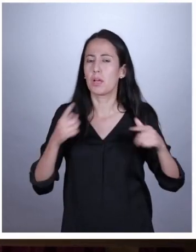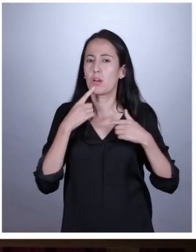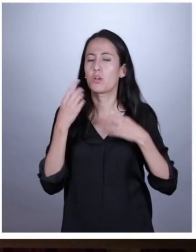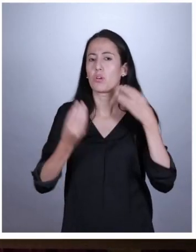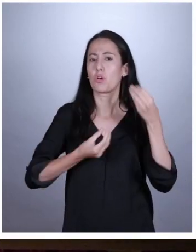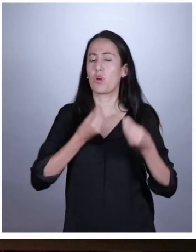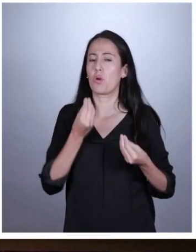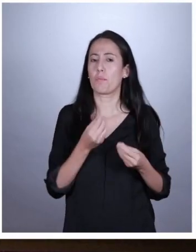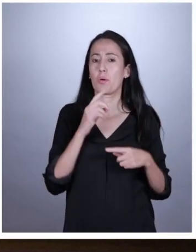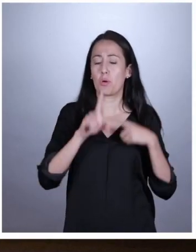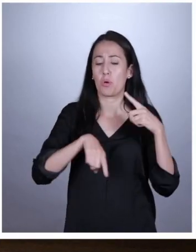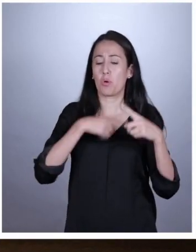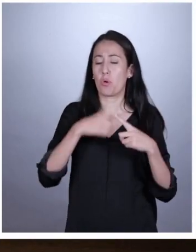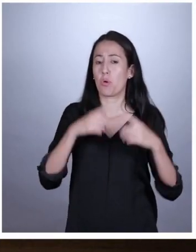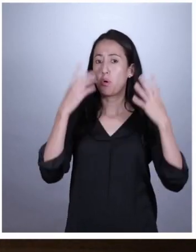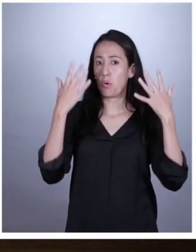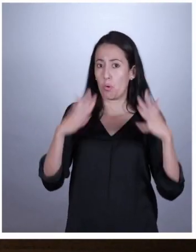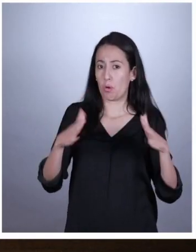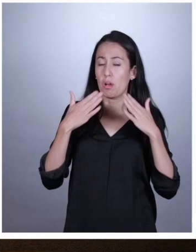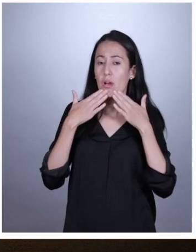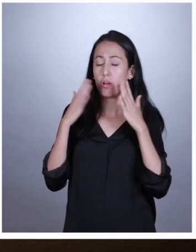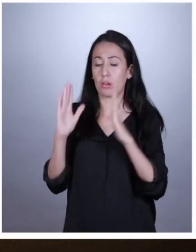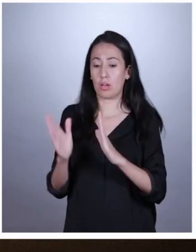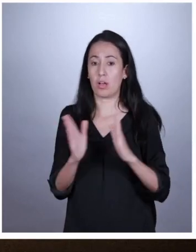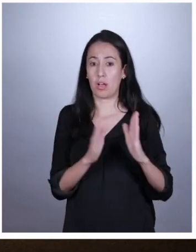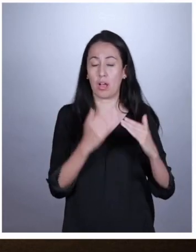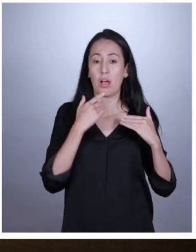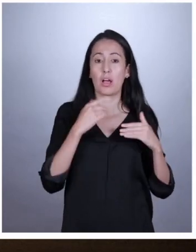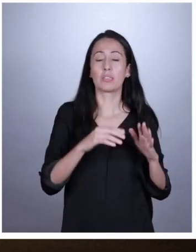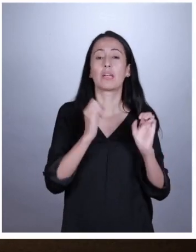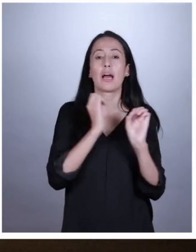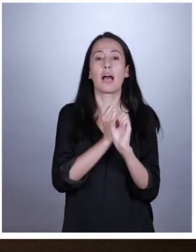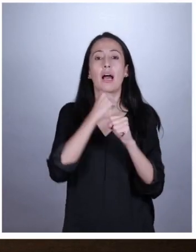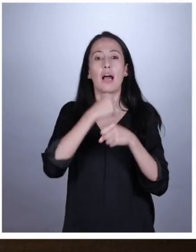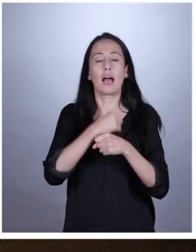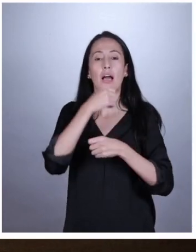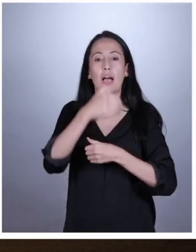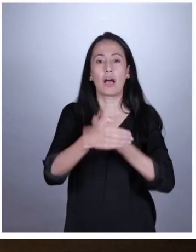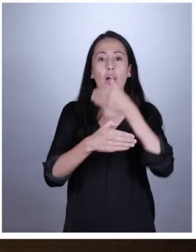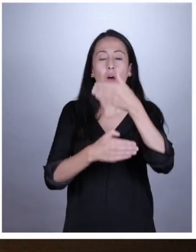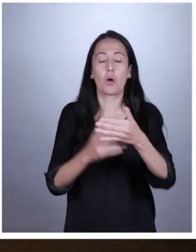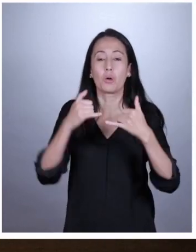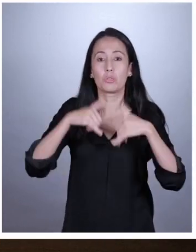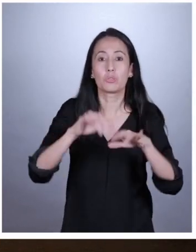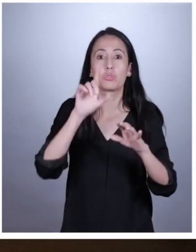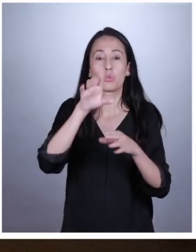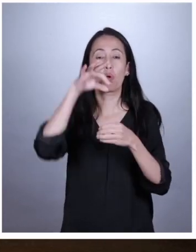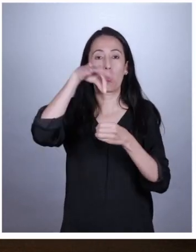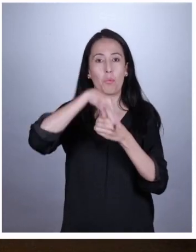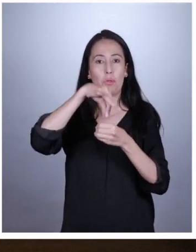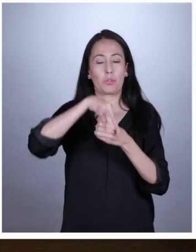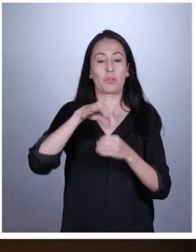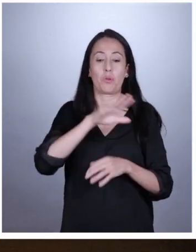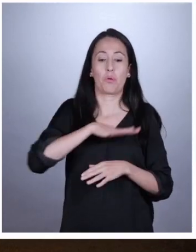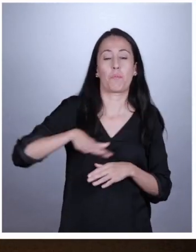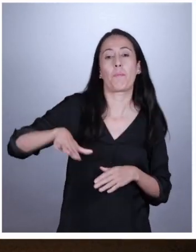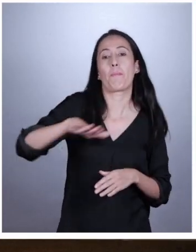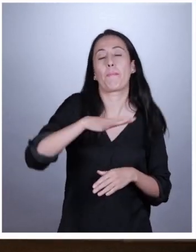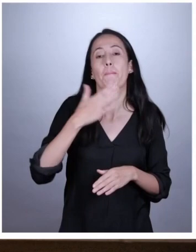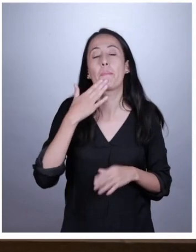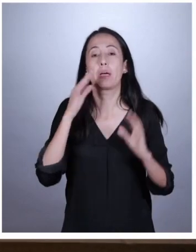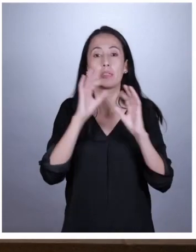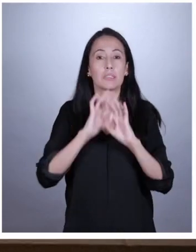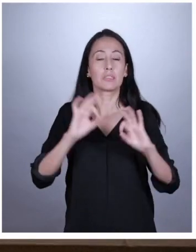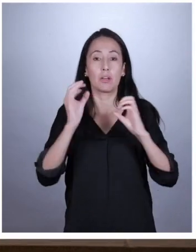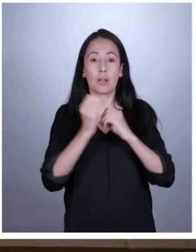Pero, por lo pronto, cuando tengan la oportunidad de votar, háganlo. Es un derecho que sirve para hacer conocer su voz. Pero